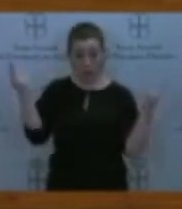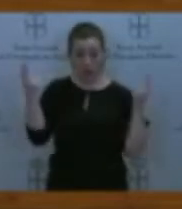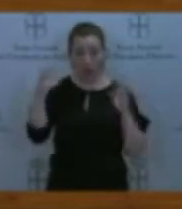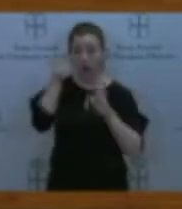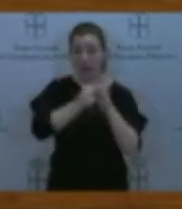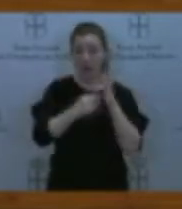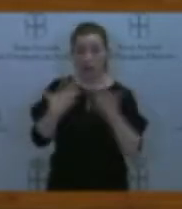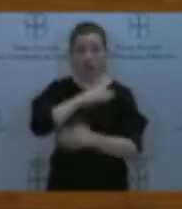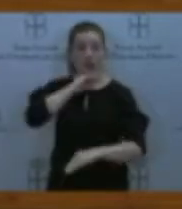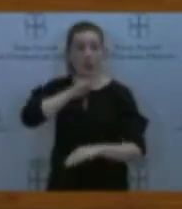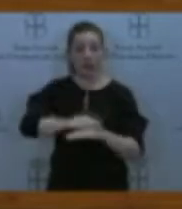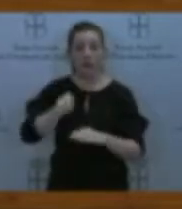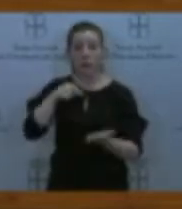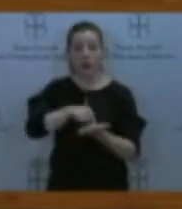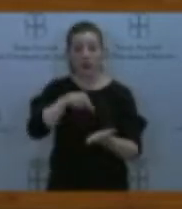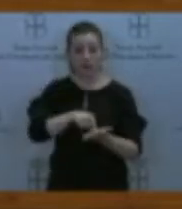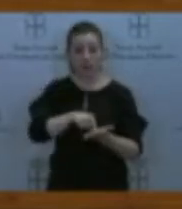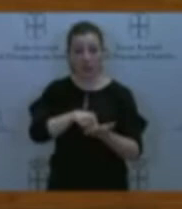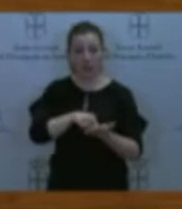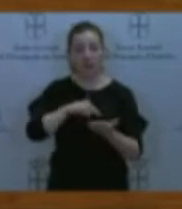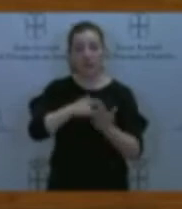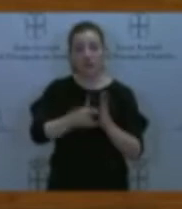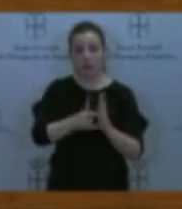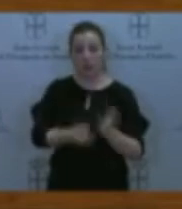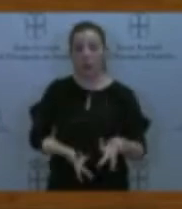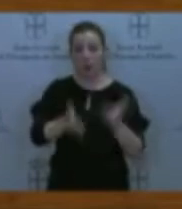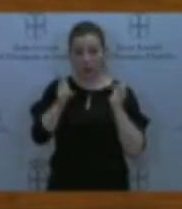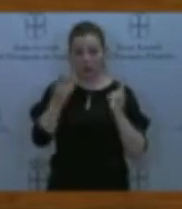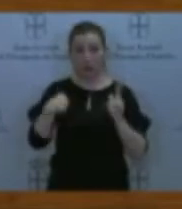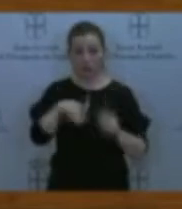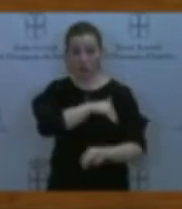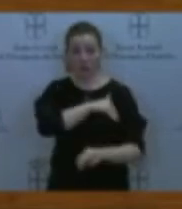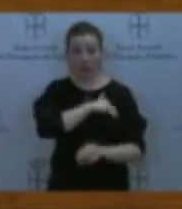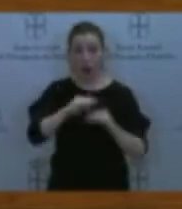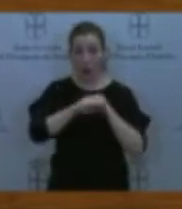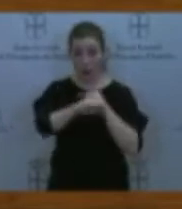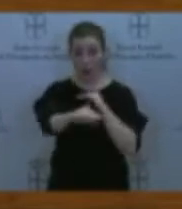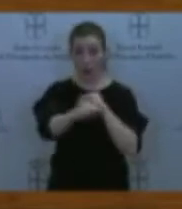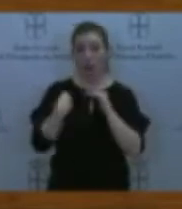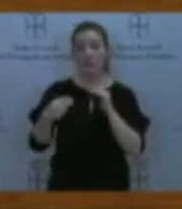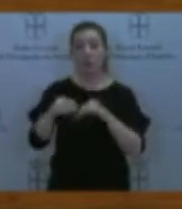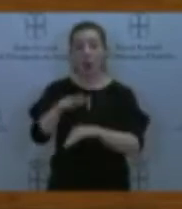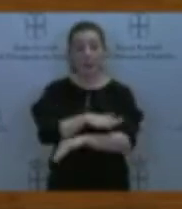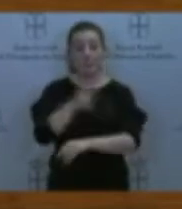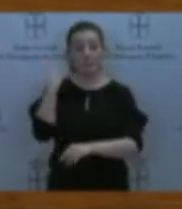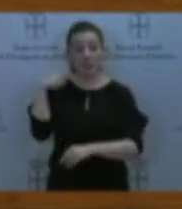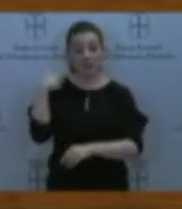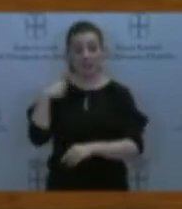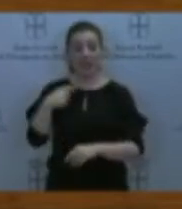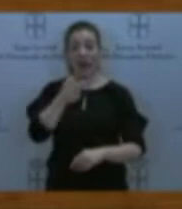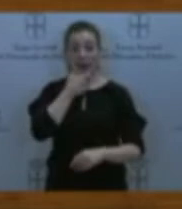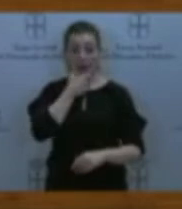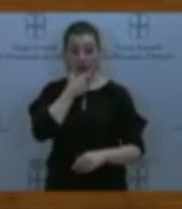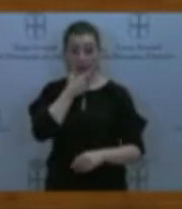requisitos que les exige este sistema pernicioso de carrera horizontal que impuso el entonces presidente Areces, ven como el Gobierno